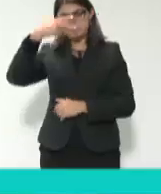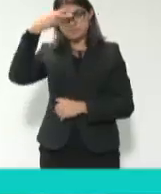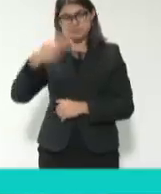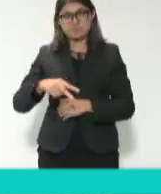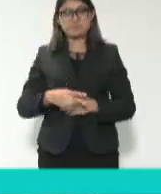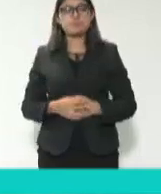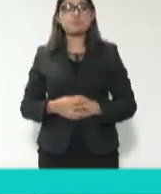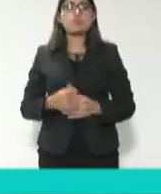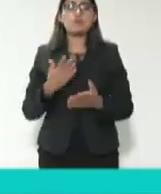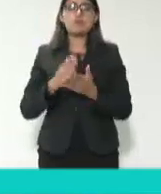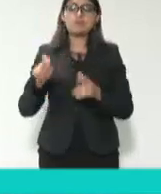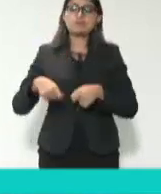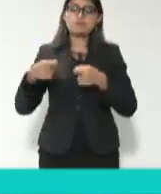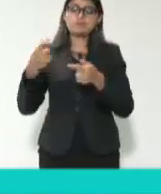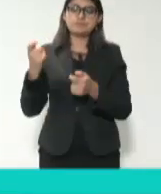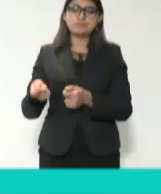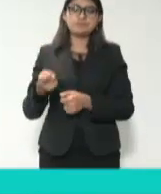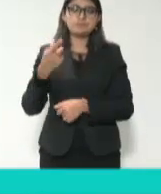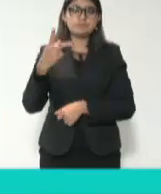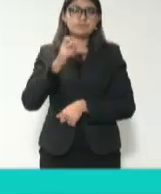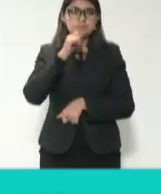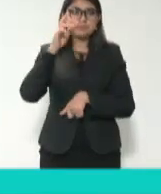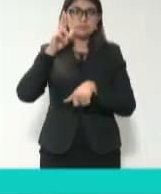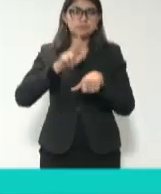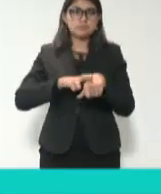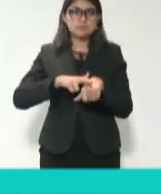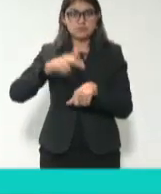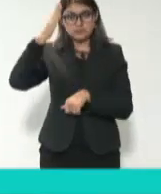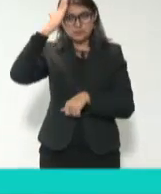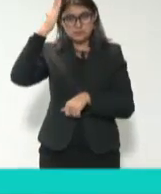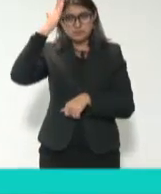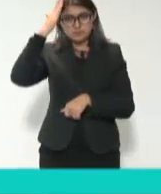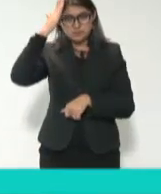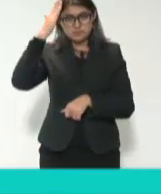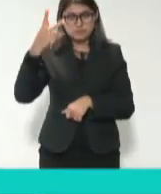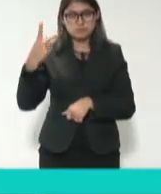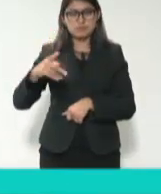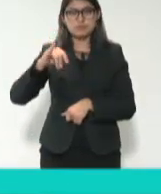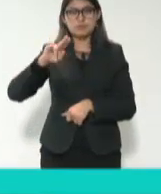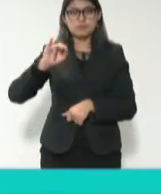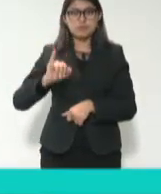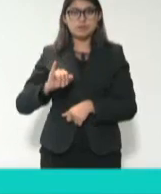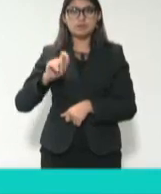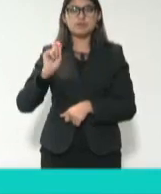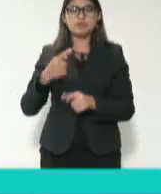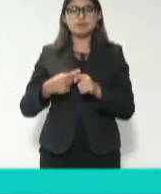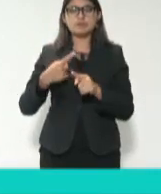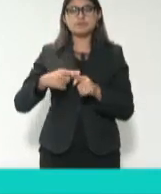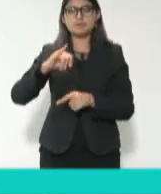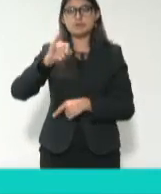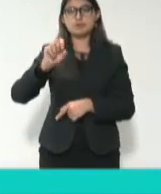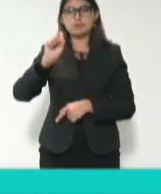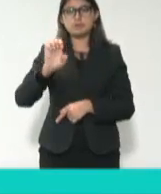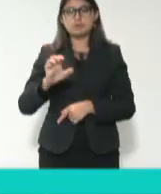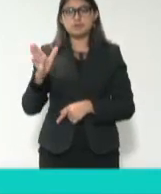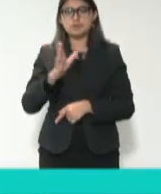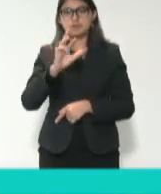Cedemos la palabra al secretario ejecutivo del INAI, José de Jesús Ramírez Sánchez, quien moderará esta sesión.